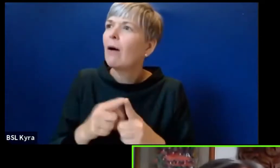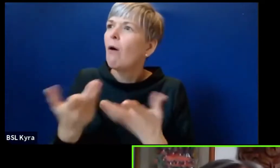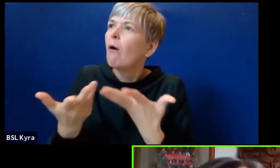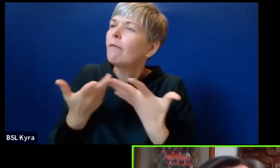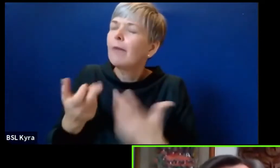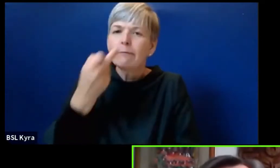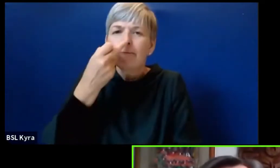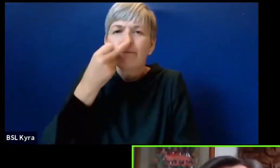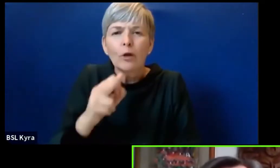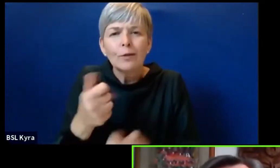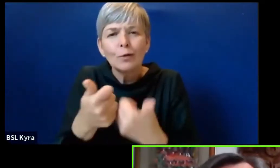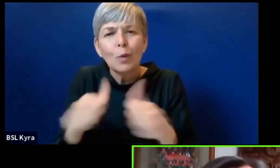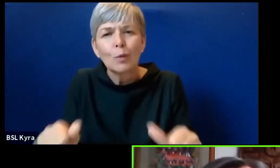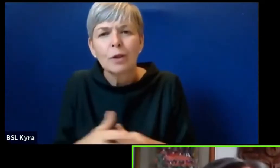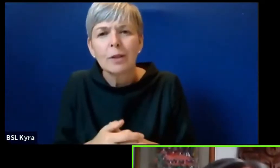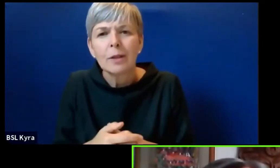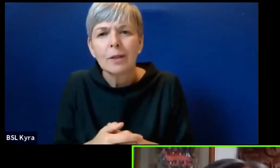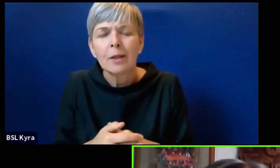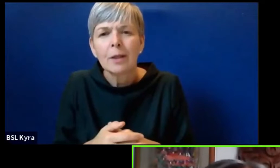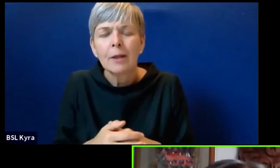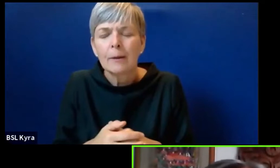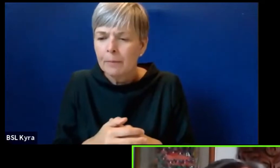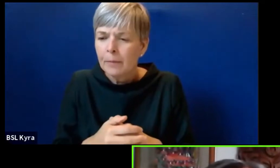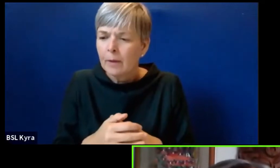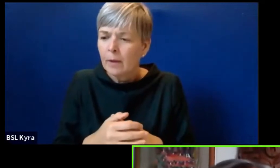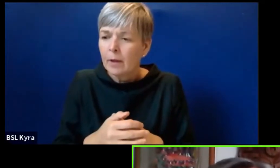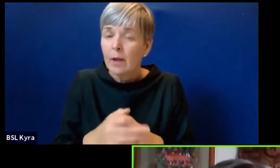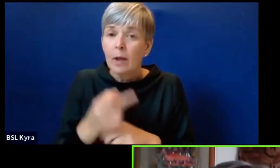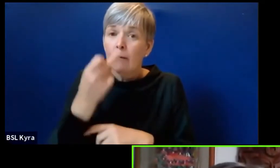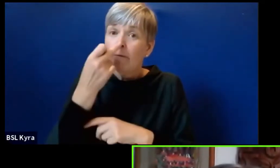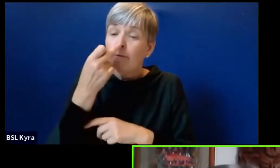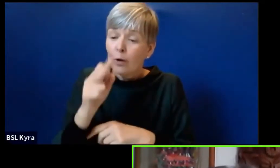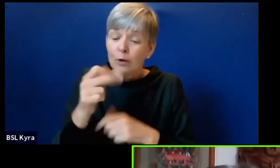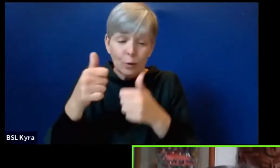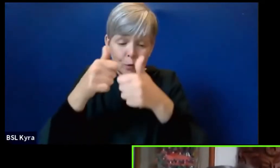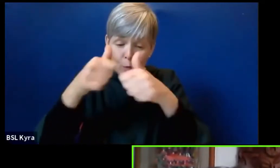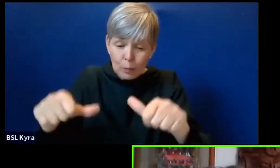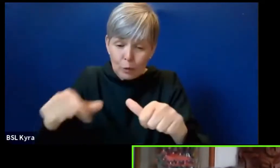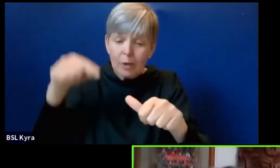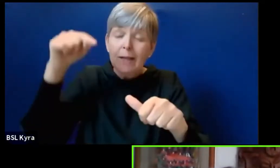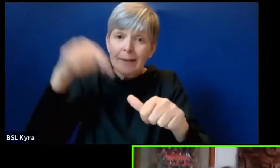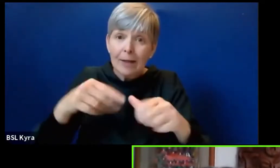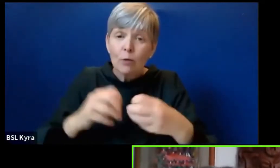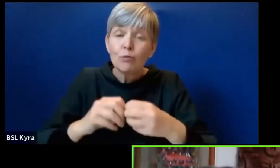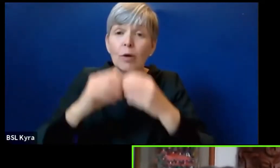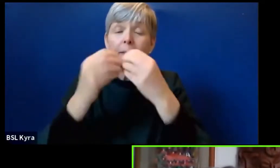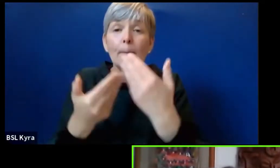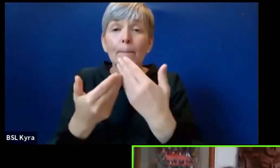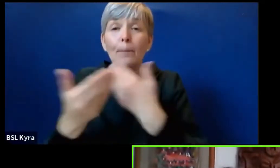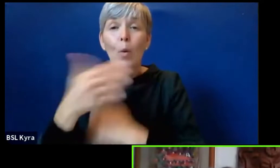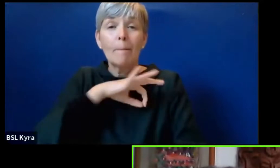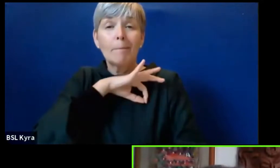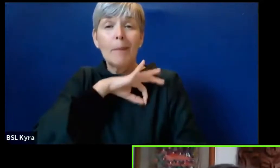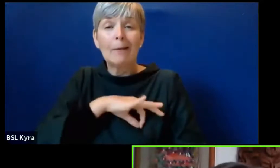ganancias a partir de la crisis. Y allí, por ejemplo, aparecen lo que se denominan las